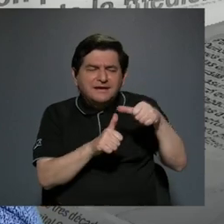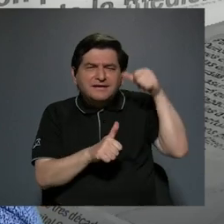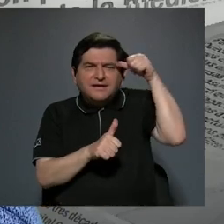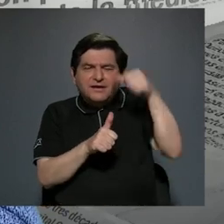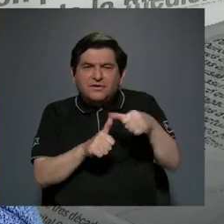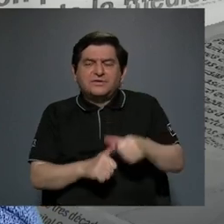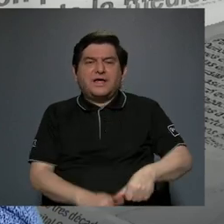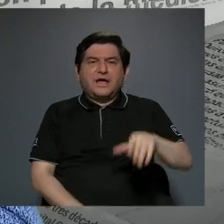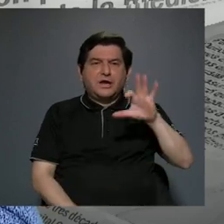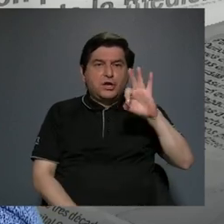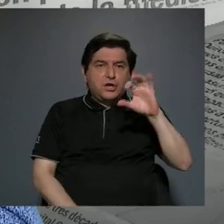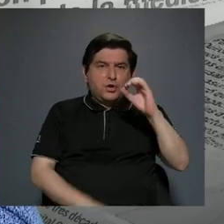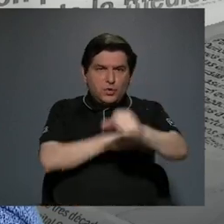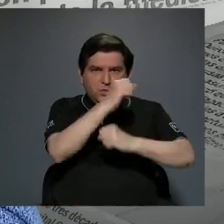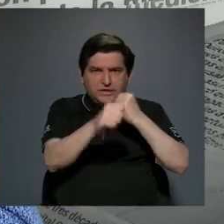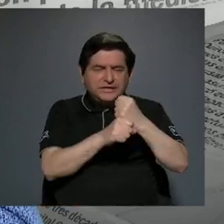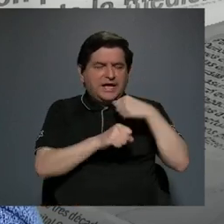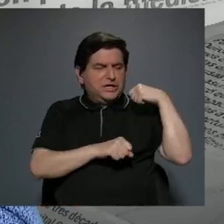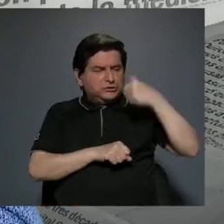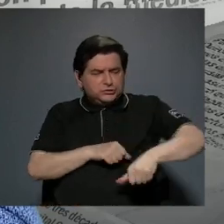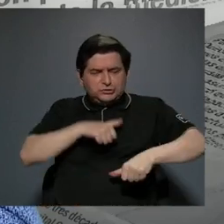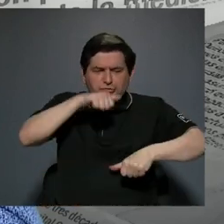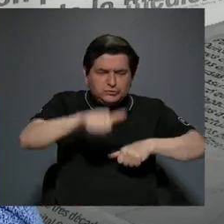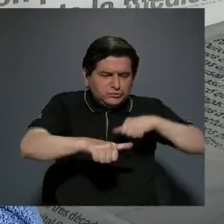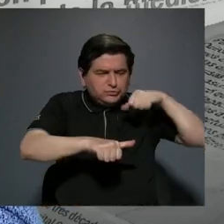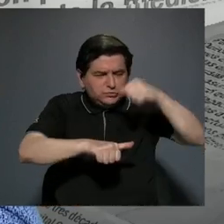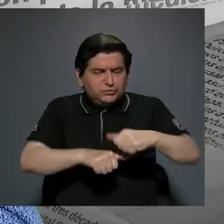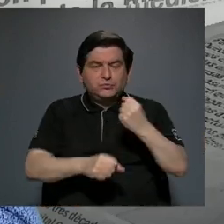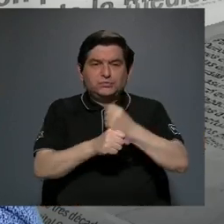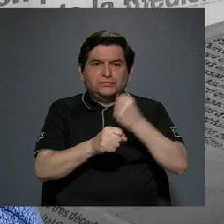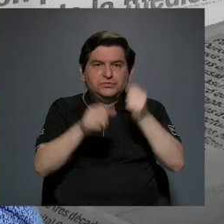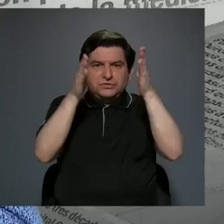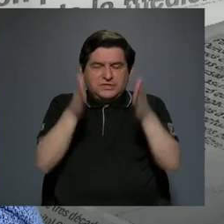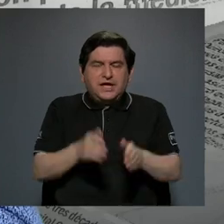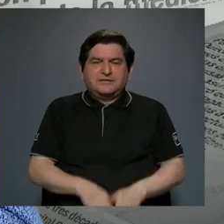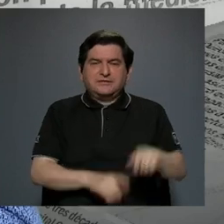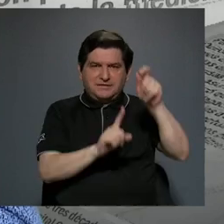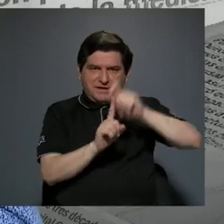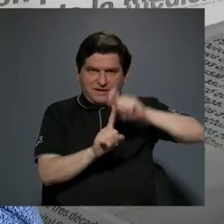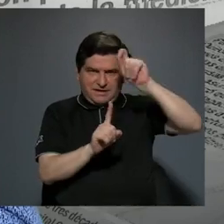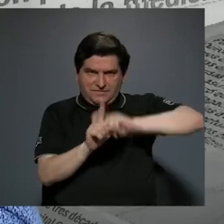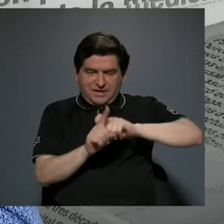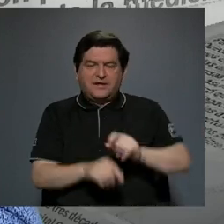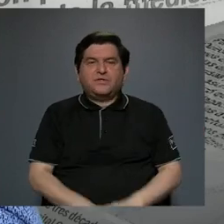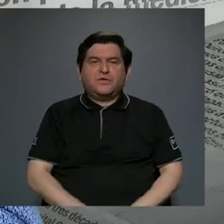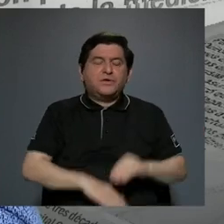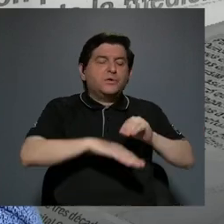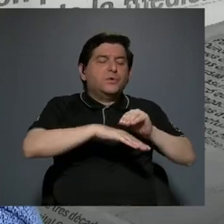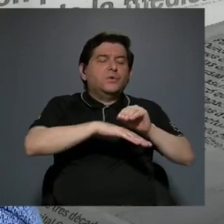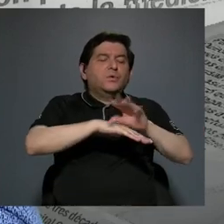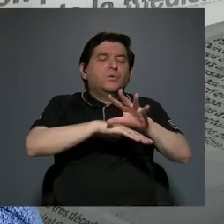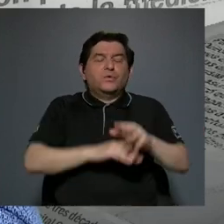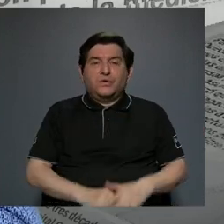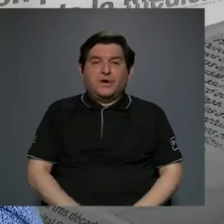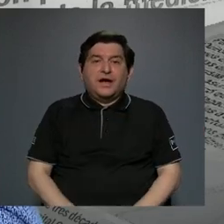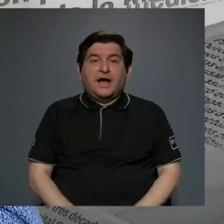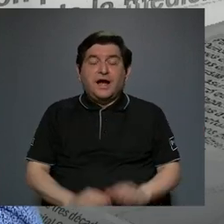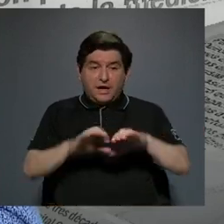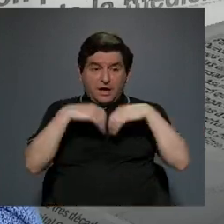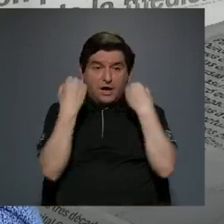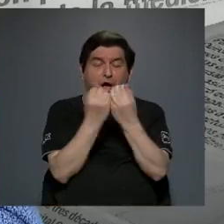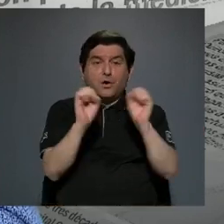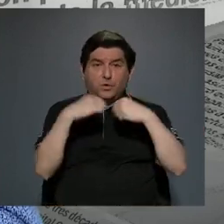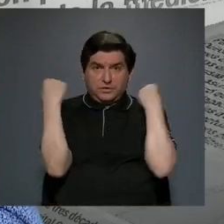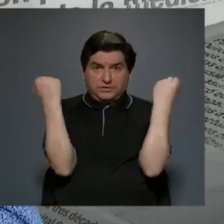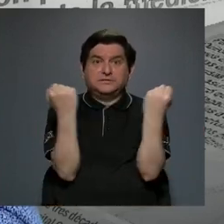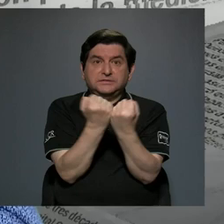90 años de lucha de los trabajadores bananeros que inspiran a organizarse sindicalmente desde